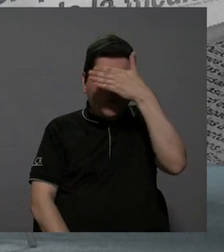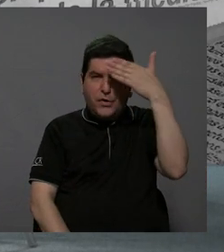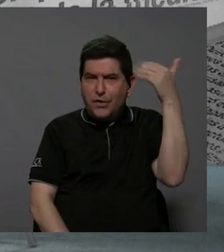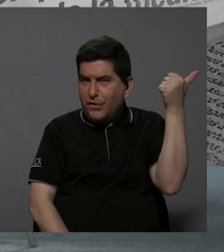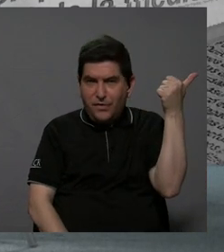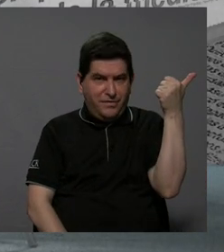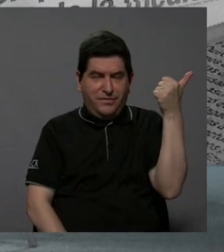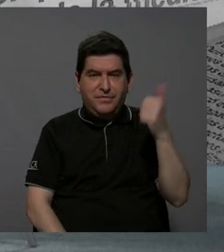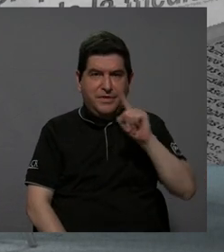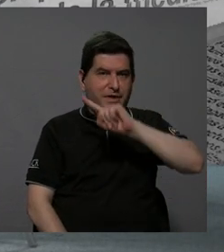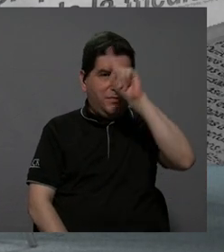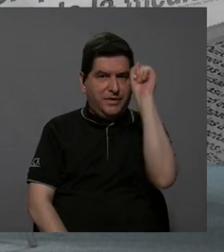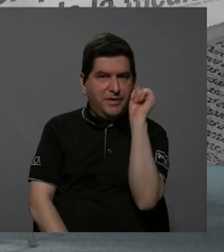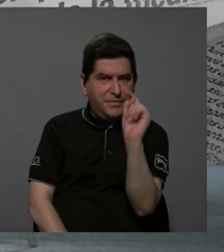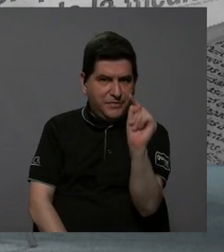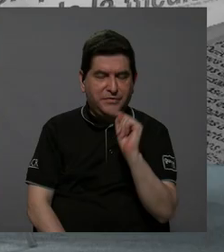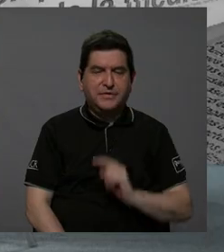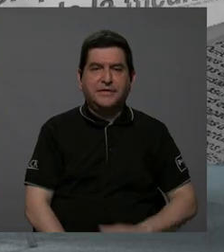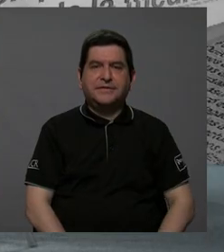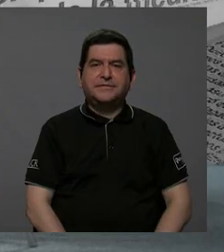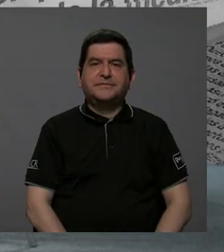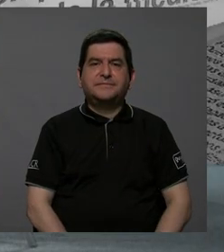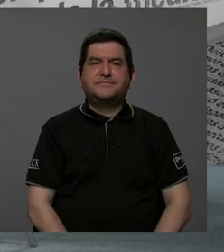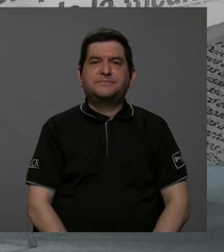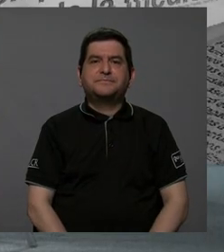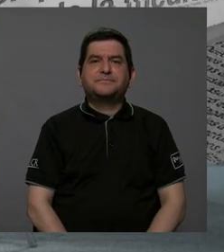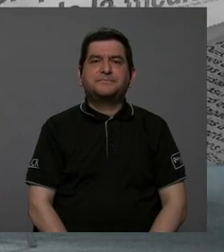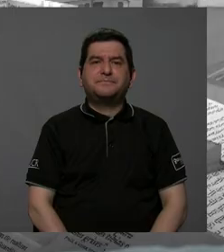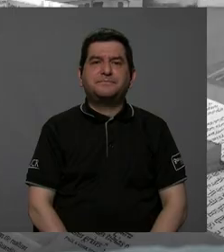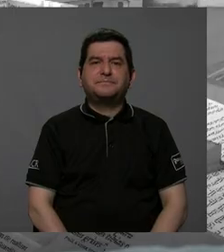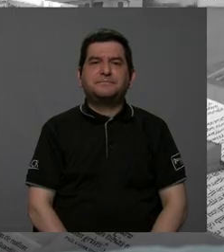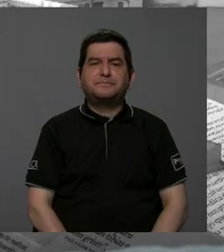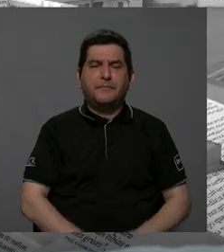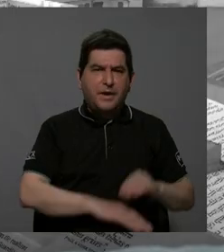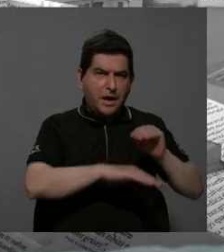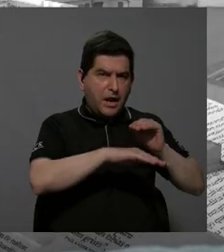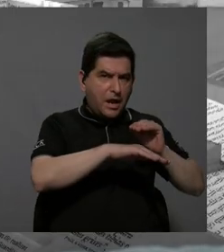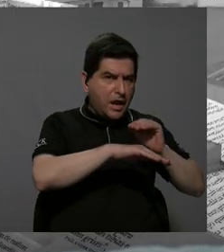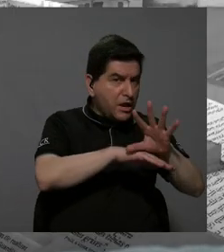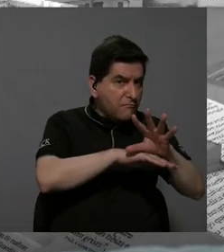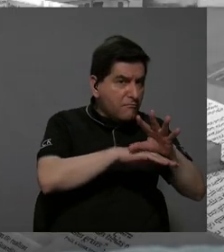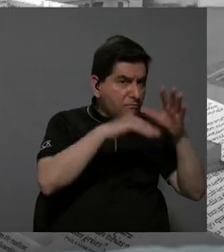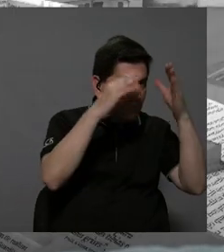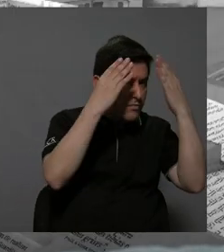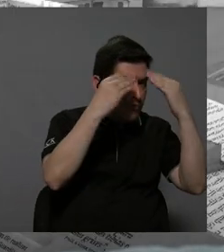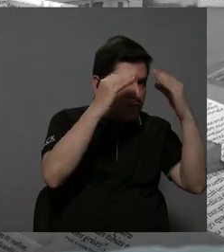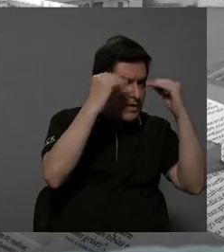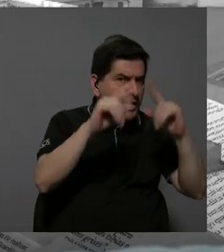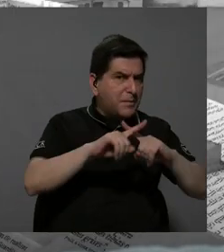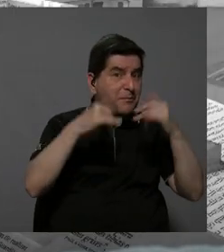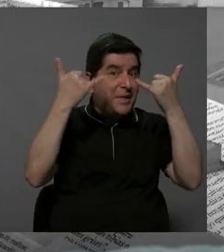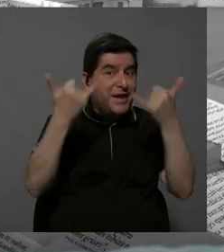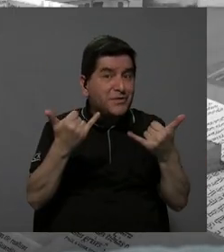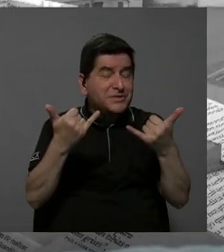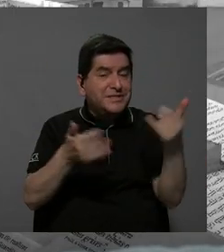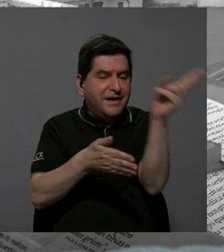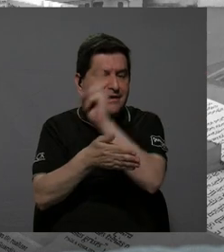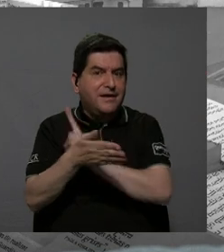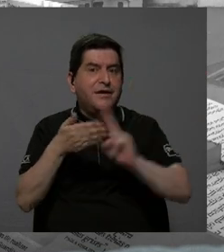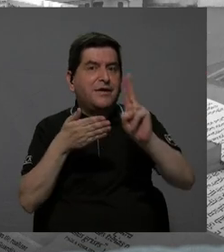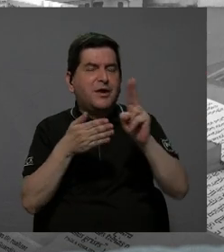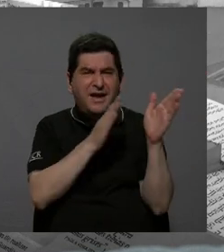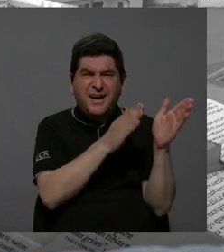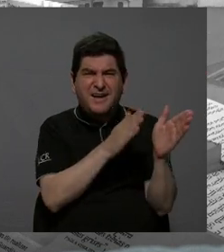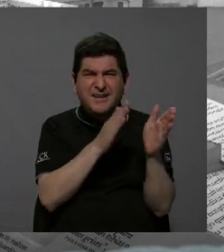pregunta, esta observación. ¿Cuánto influye toda esta información, pero ya en la academia, en la